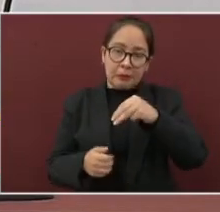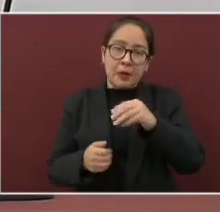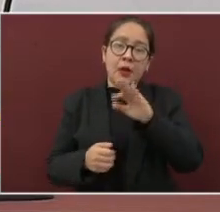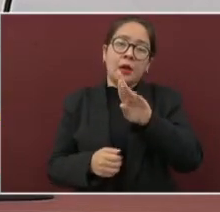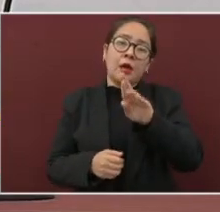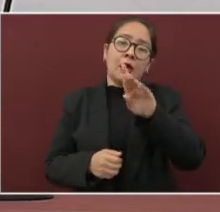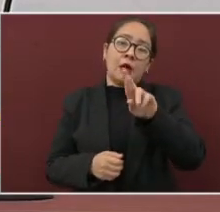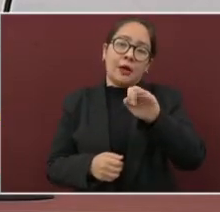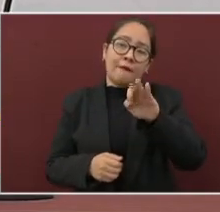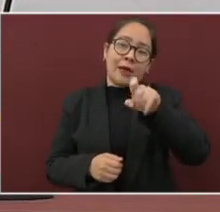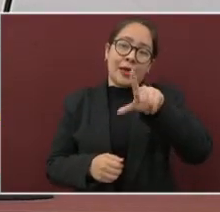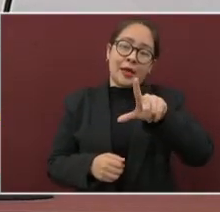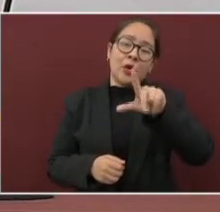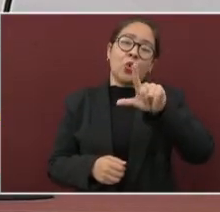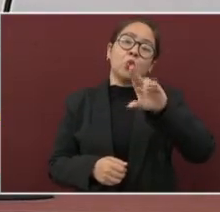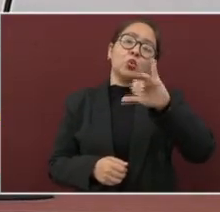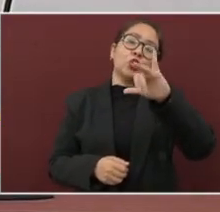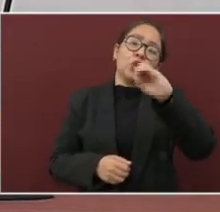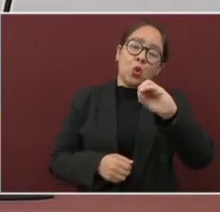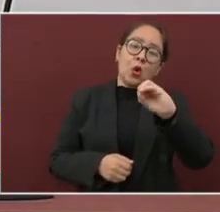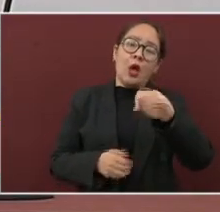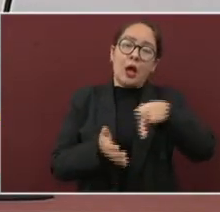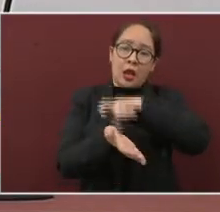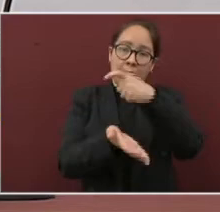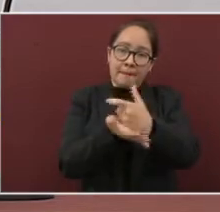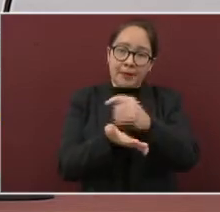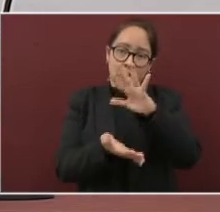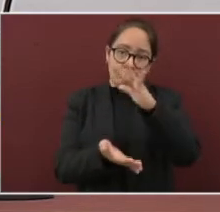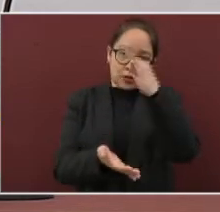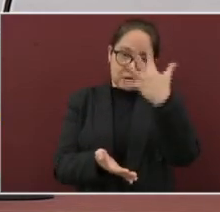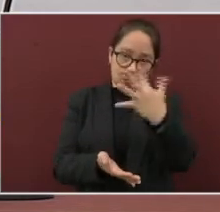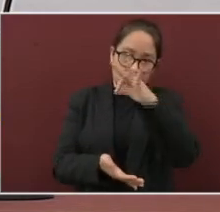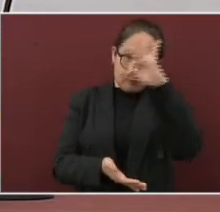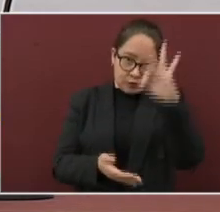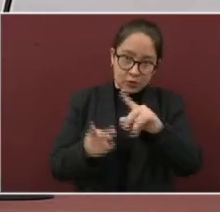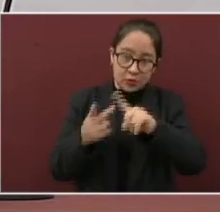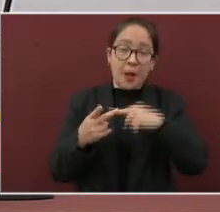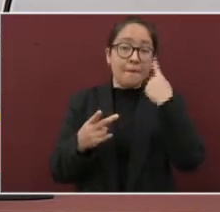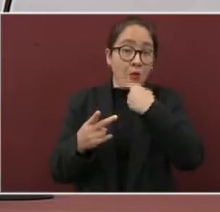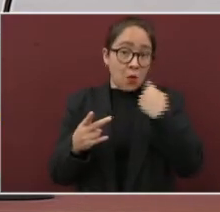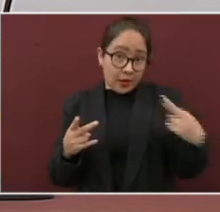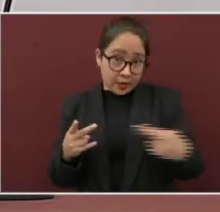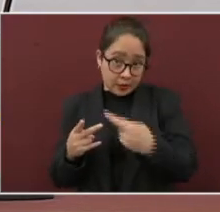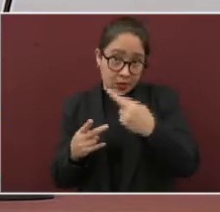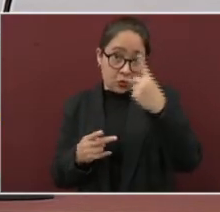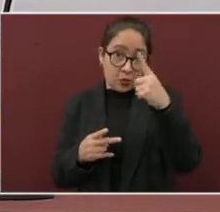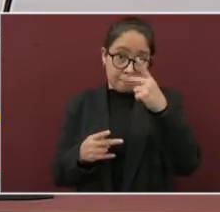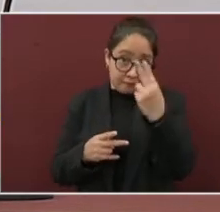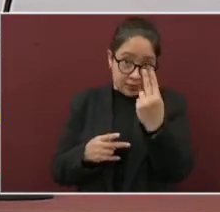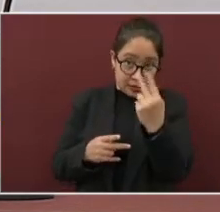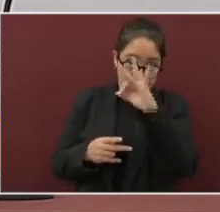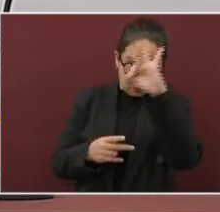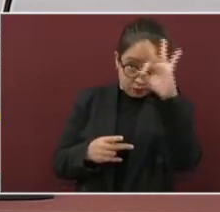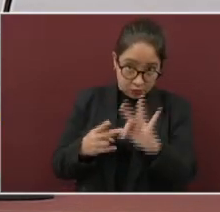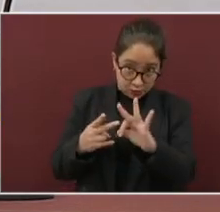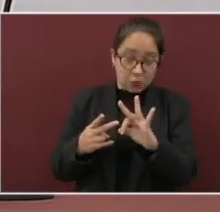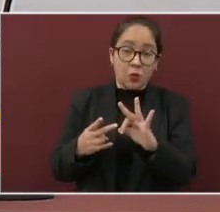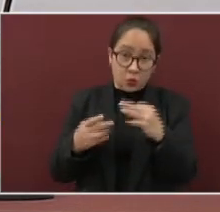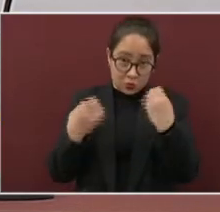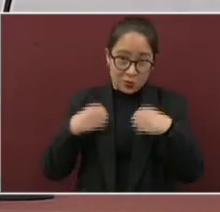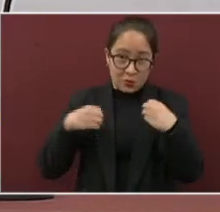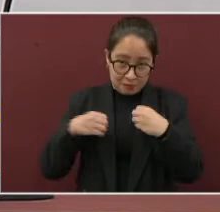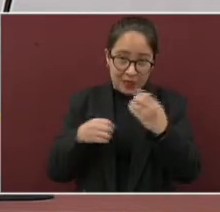Lucio, en Jalapa, con un 55%, el de Boca del Río, con 25% de ocupación.